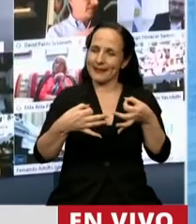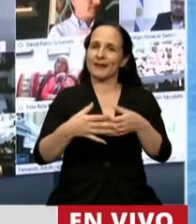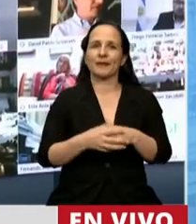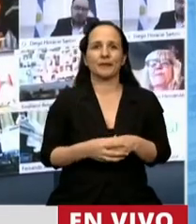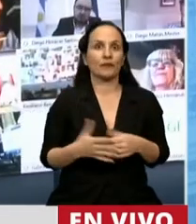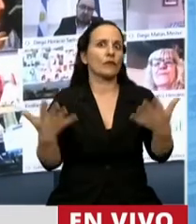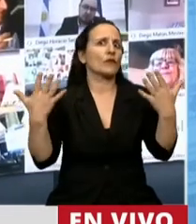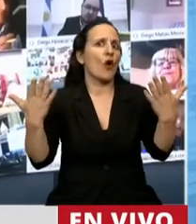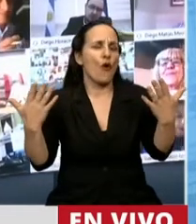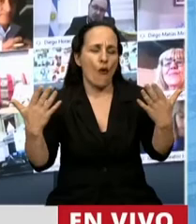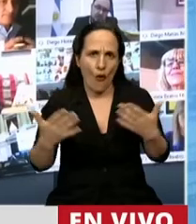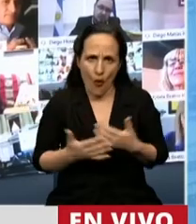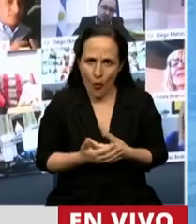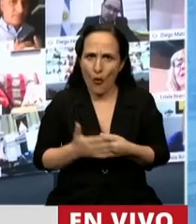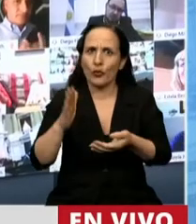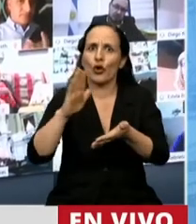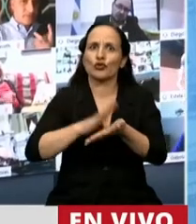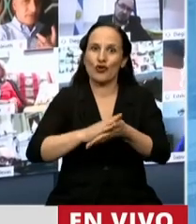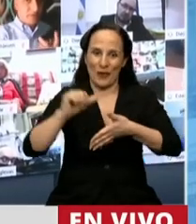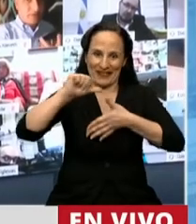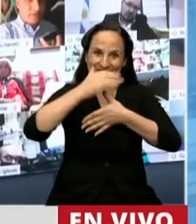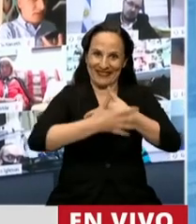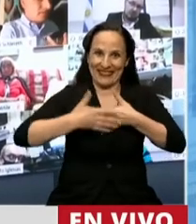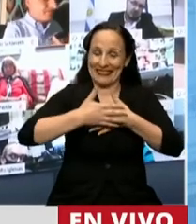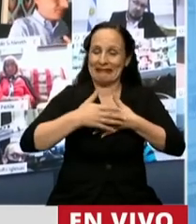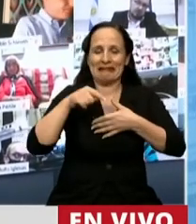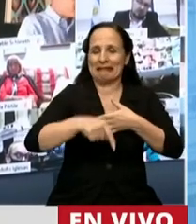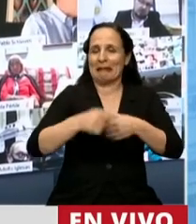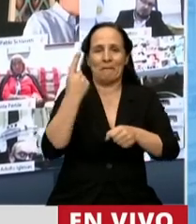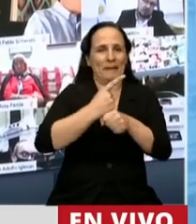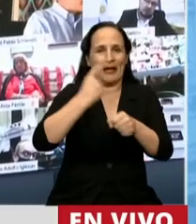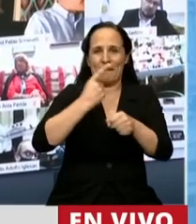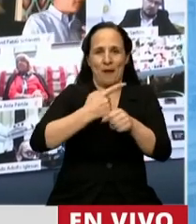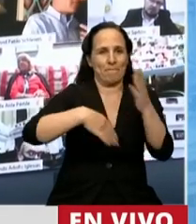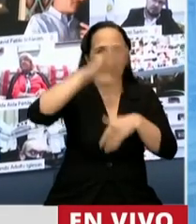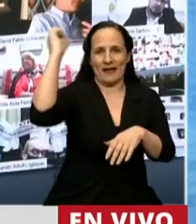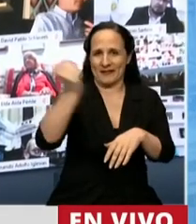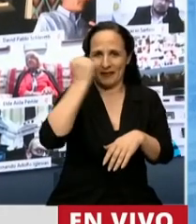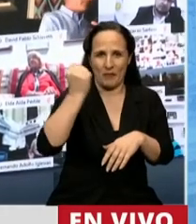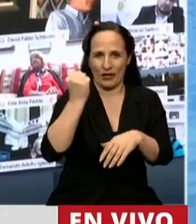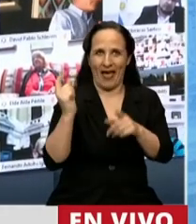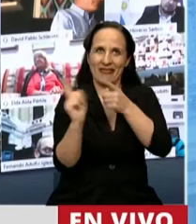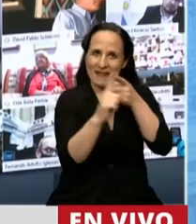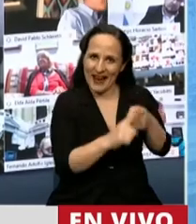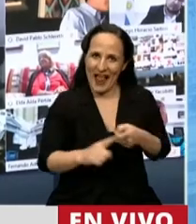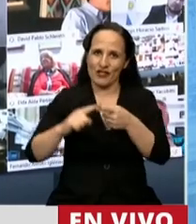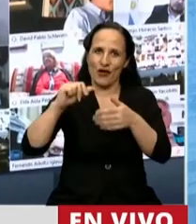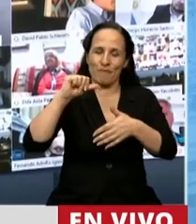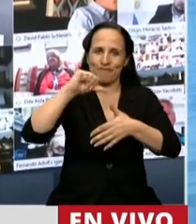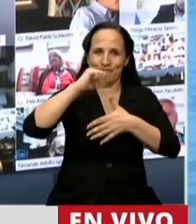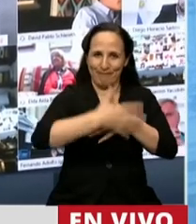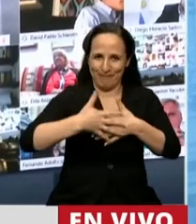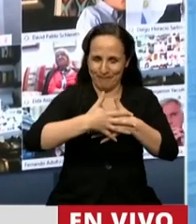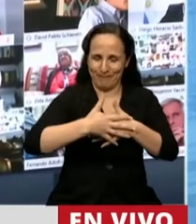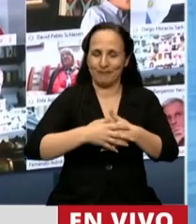supuesto, ni hablar sobre las regionales, que siempre son una prioridad, pero también, como bien se